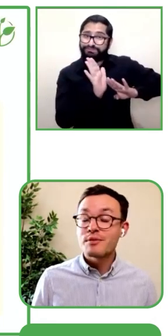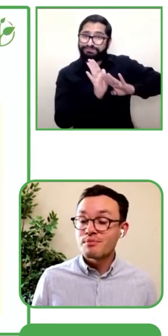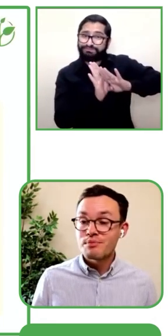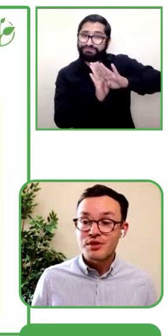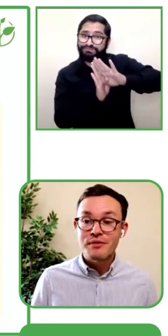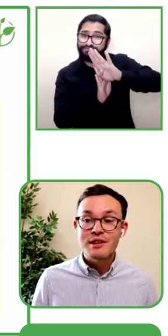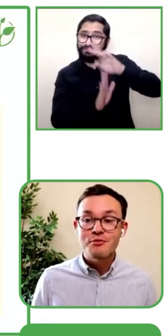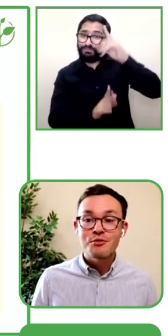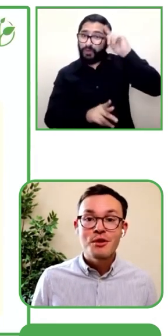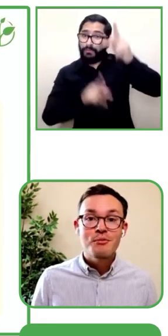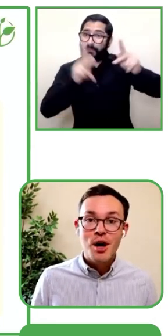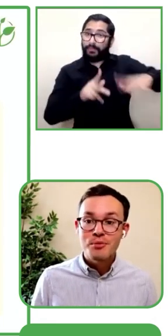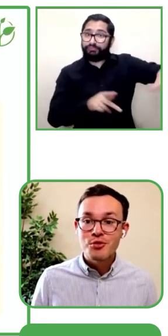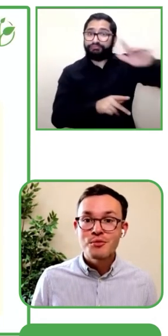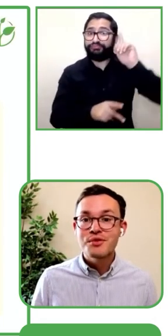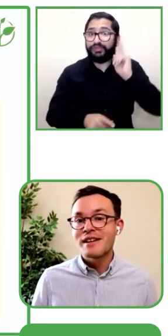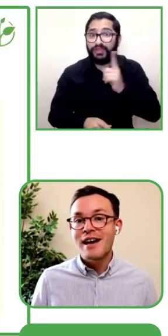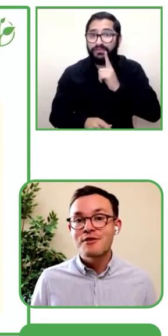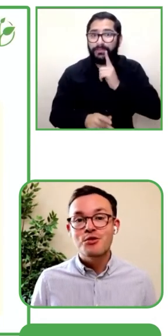en Noruega son alrededor de 10.000.